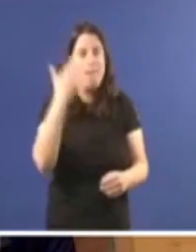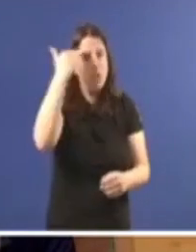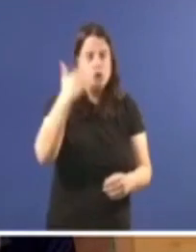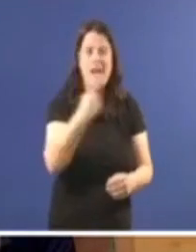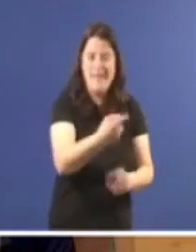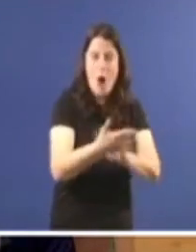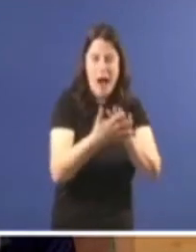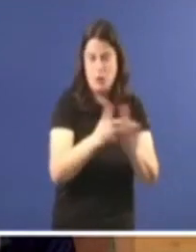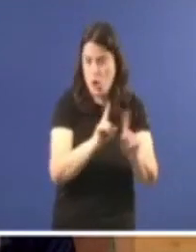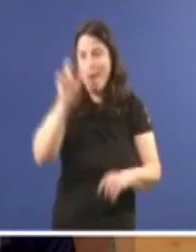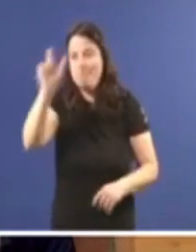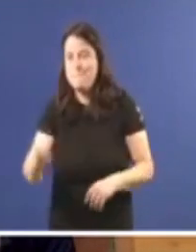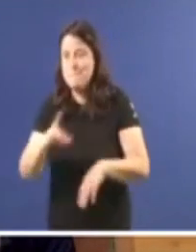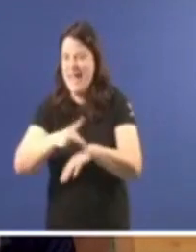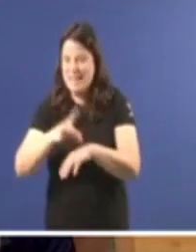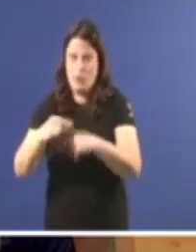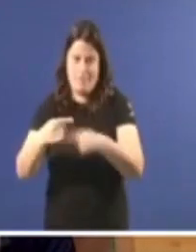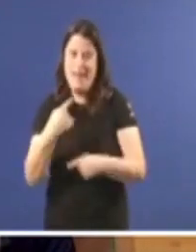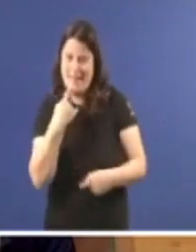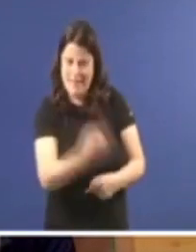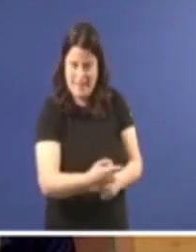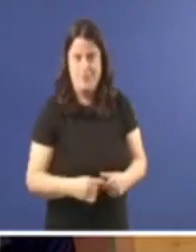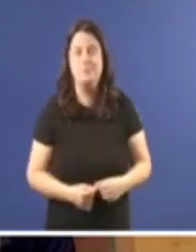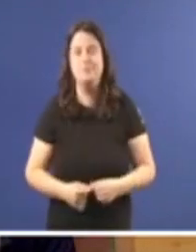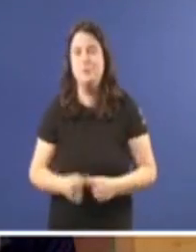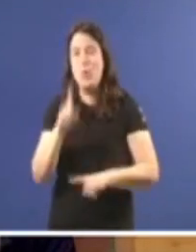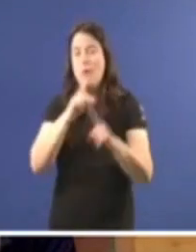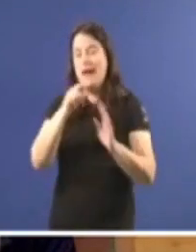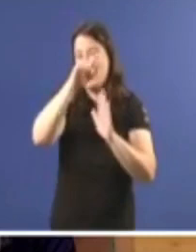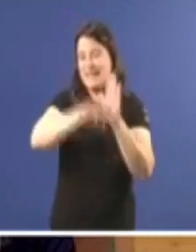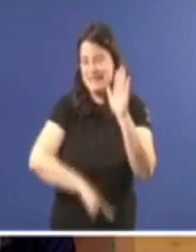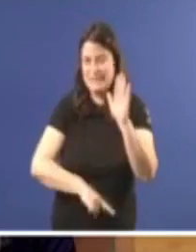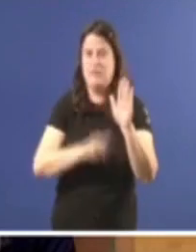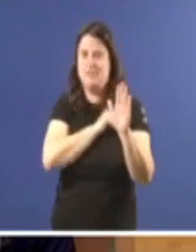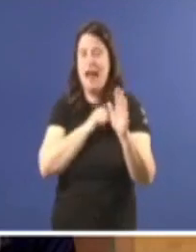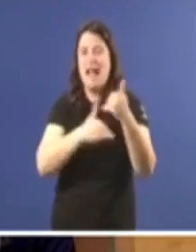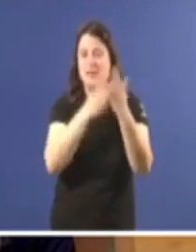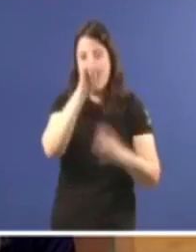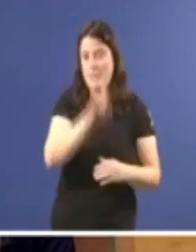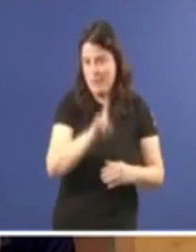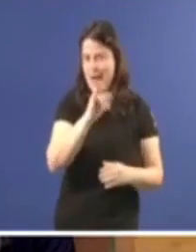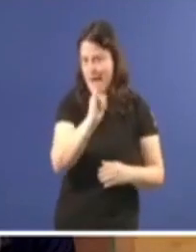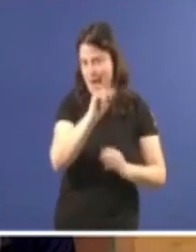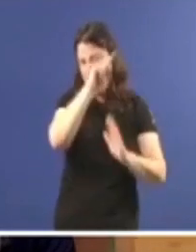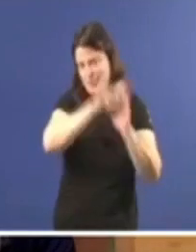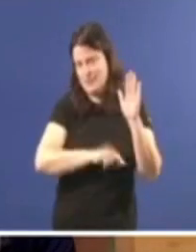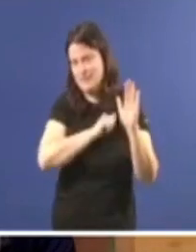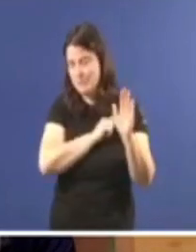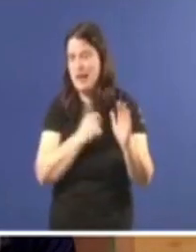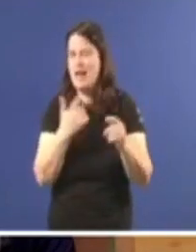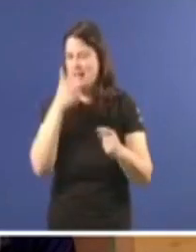médico de familia. O problema é que existen listas de espera en atención primaria. As causas, unha e outra vez, son